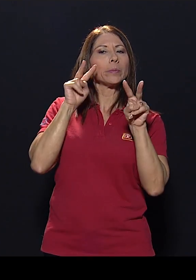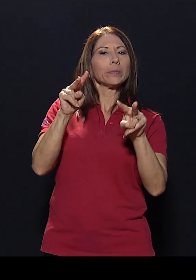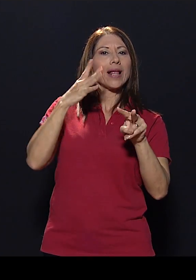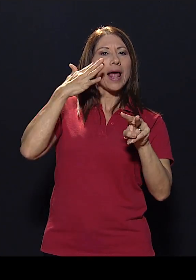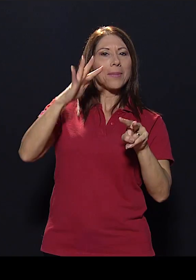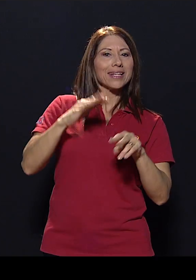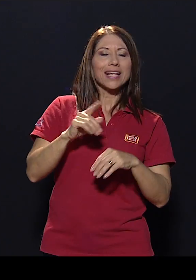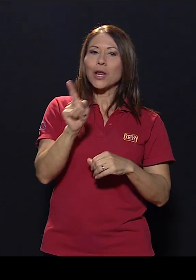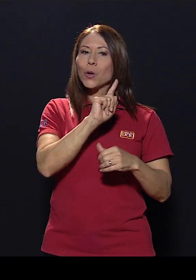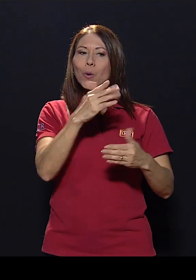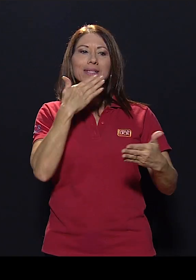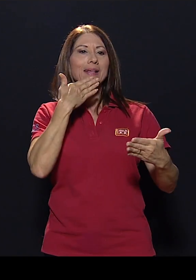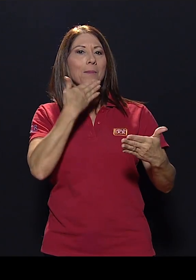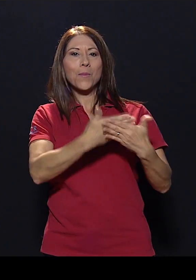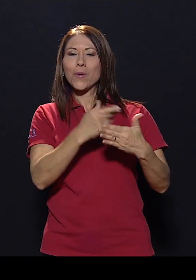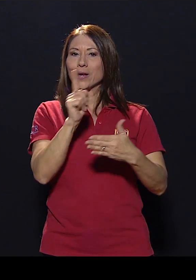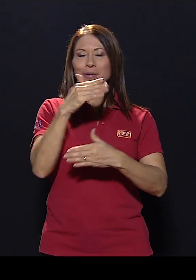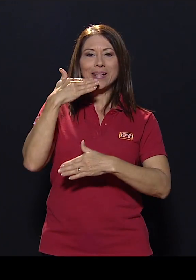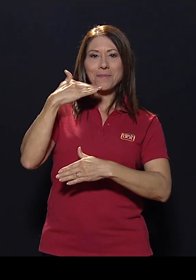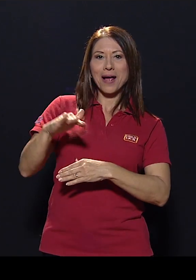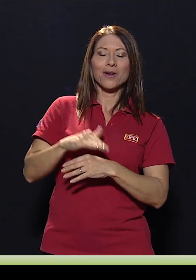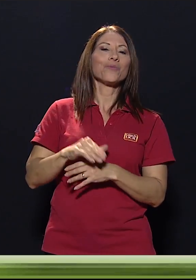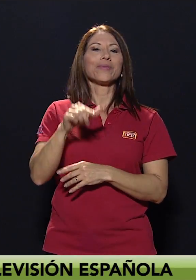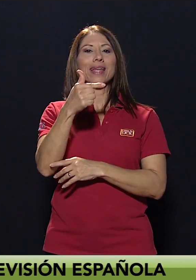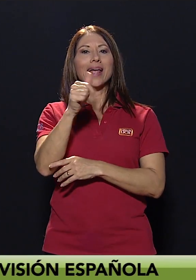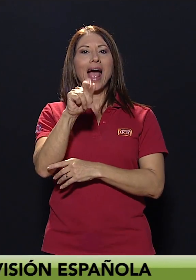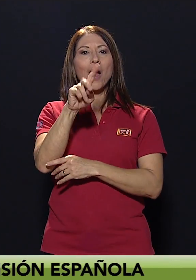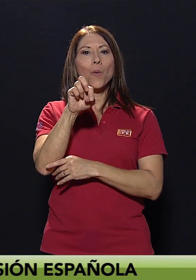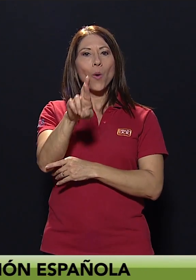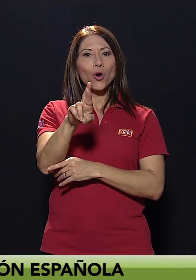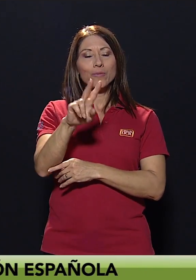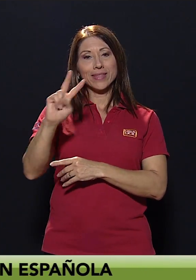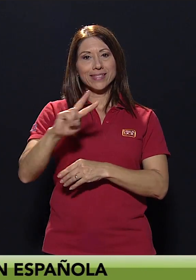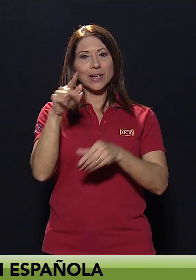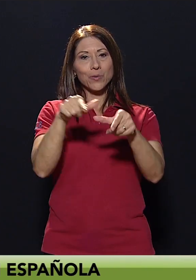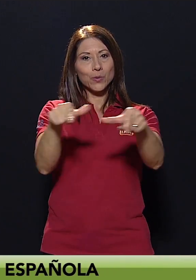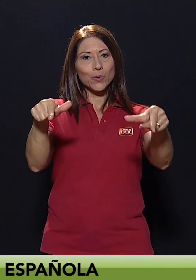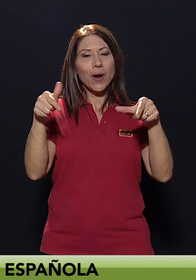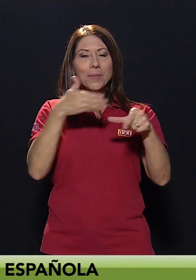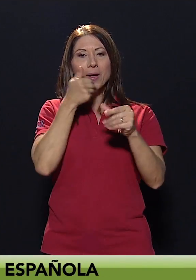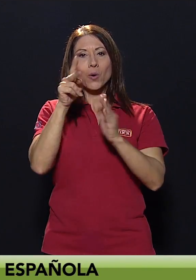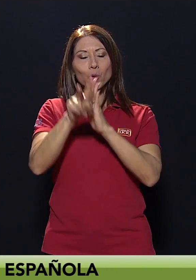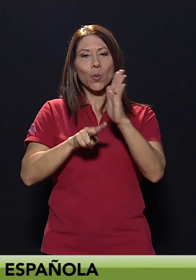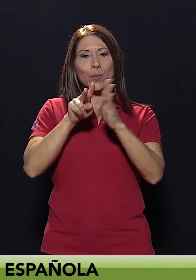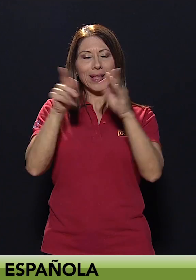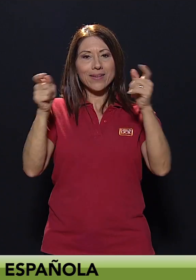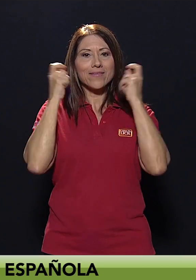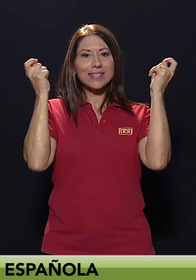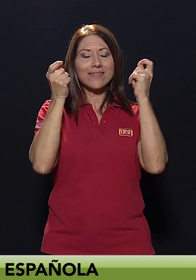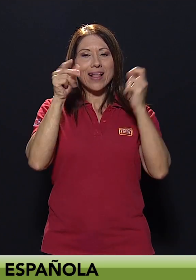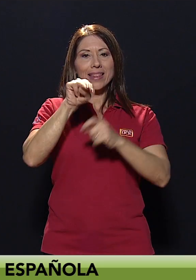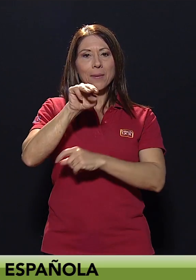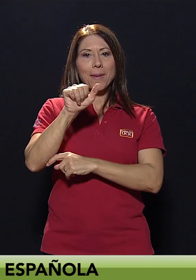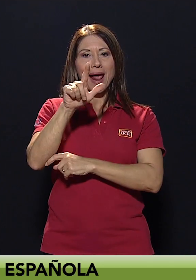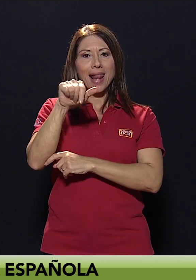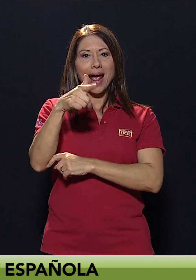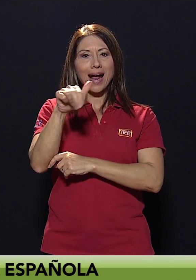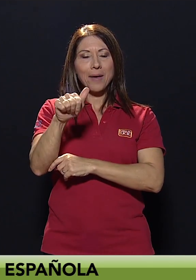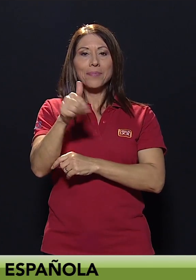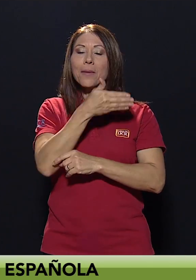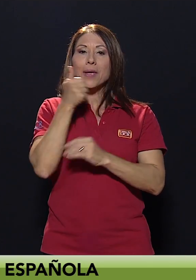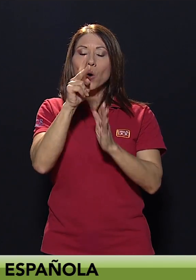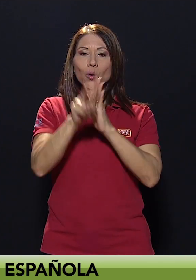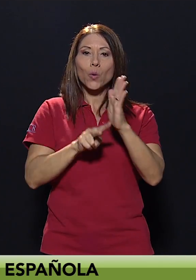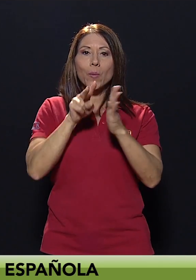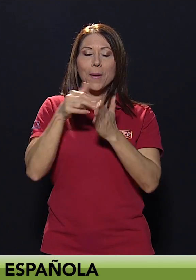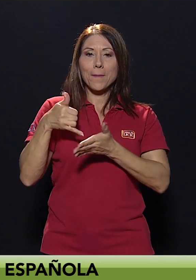ni tan malo como parece y ni tan bueno como parece. Gabor obtuvo el segundo lugar a Mejor Documental en el Festival de Málaga y